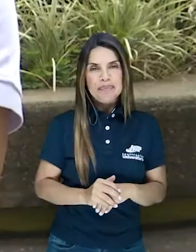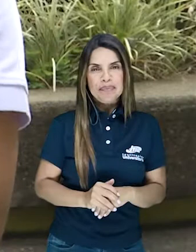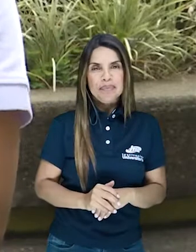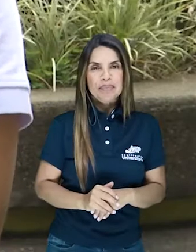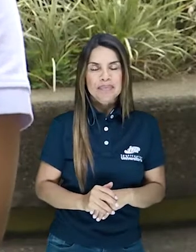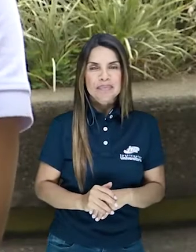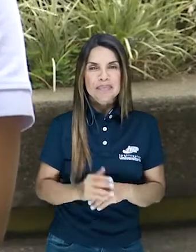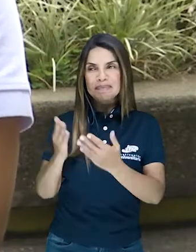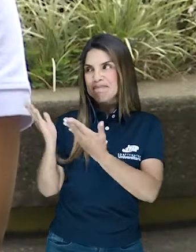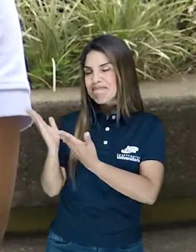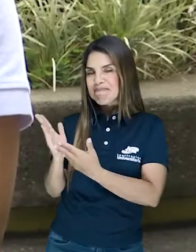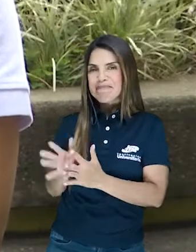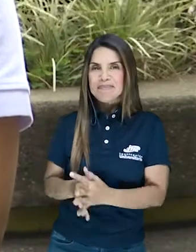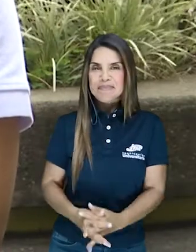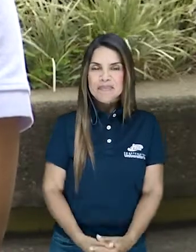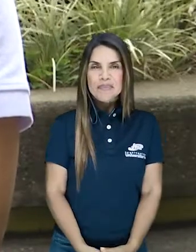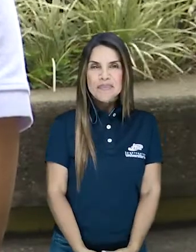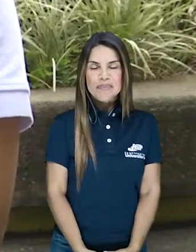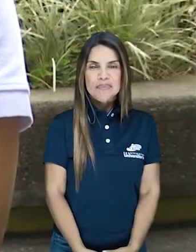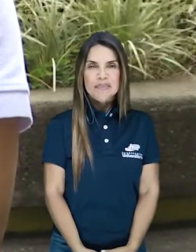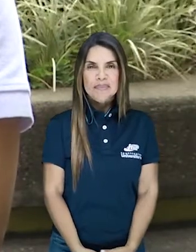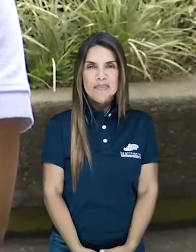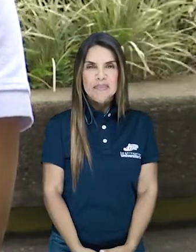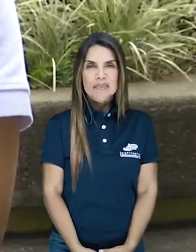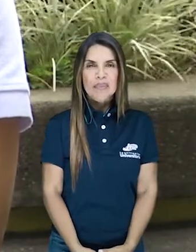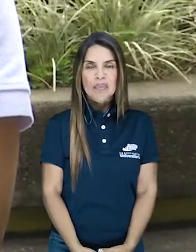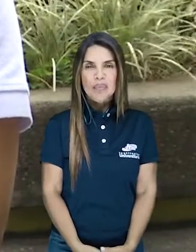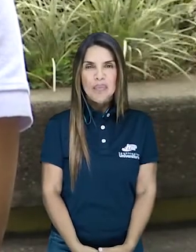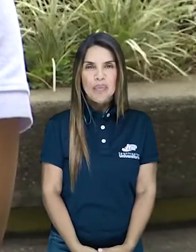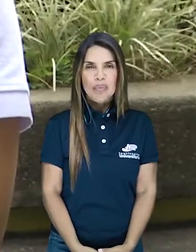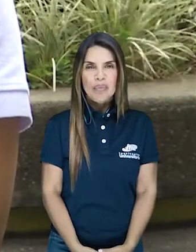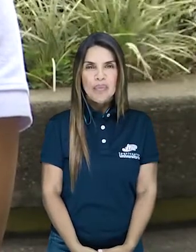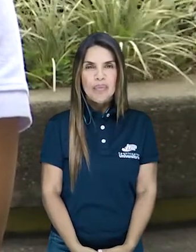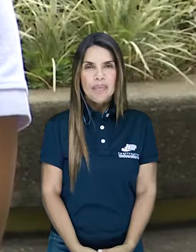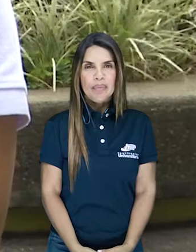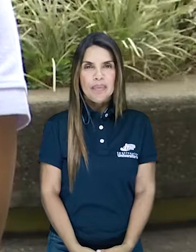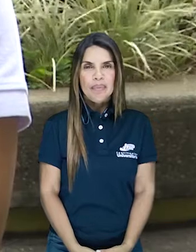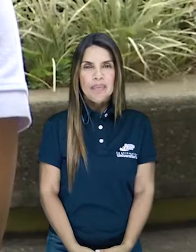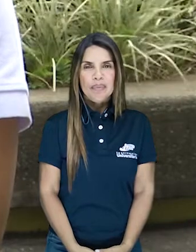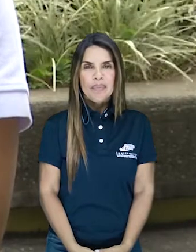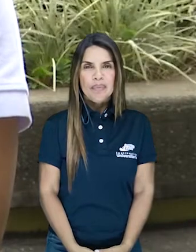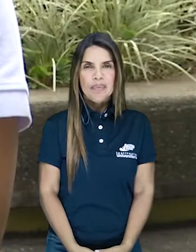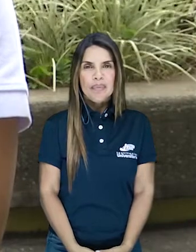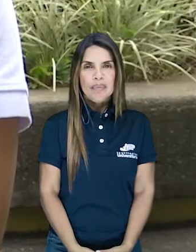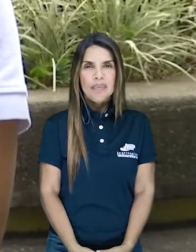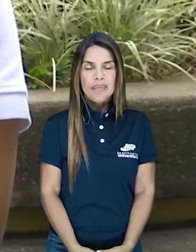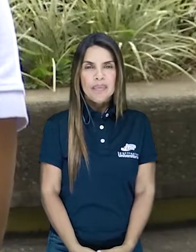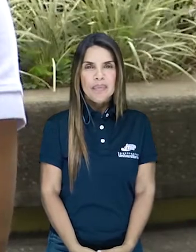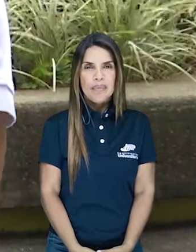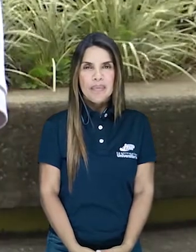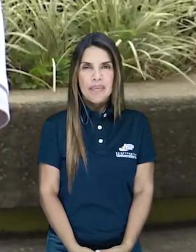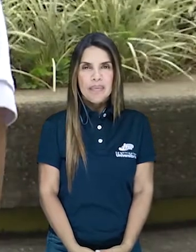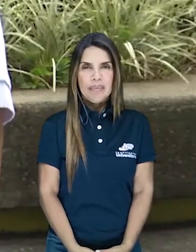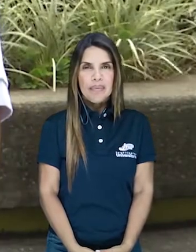Hola, mi nombre es Gabriela Trollano Bernal.